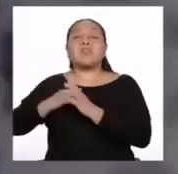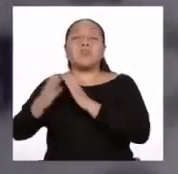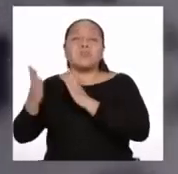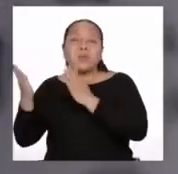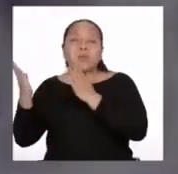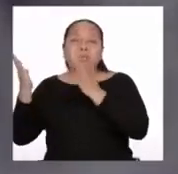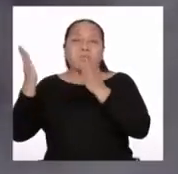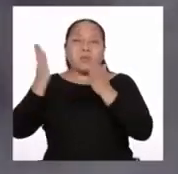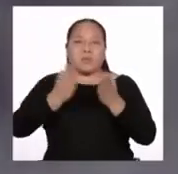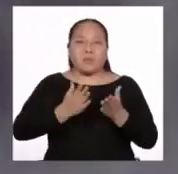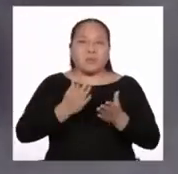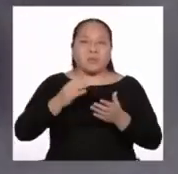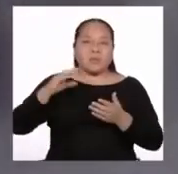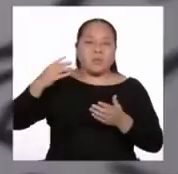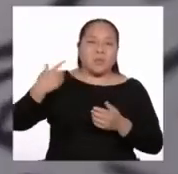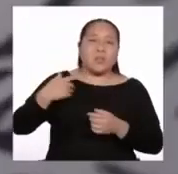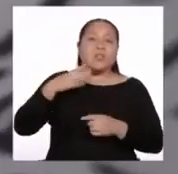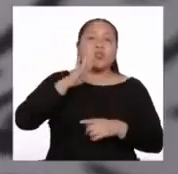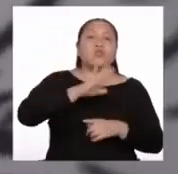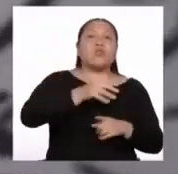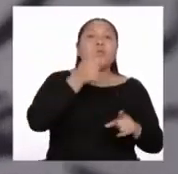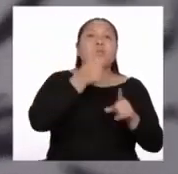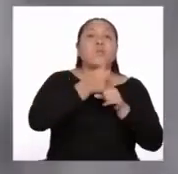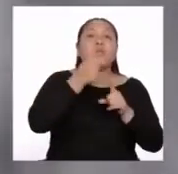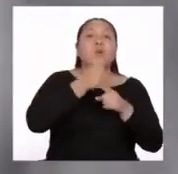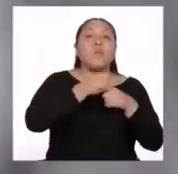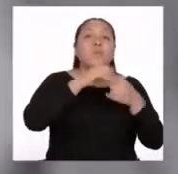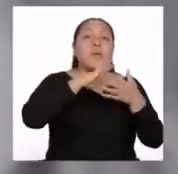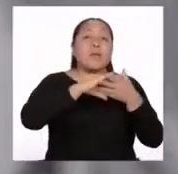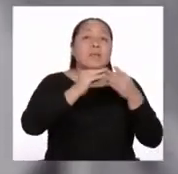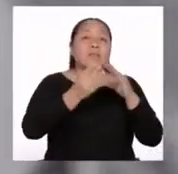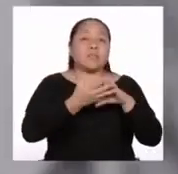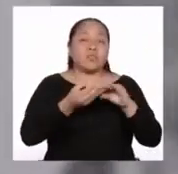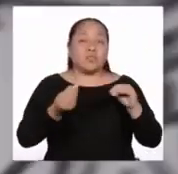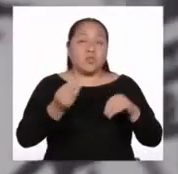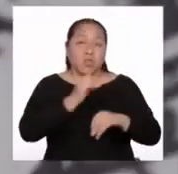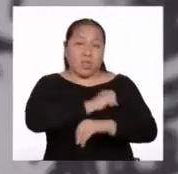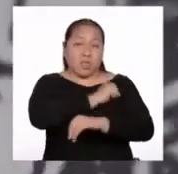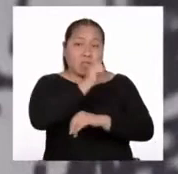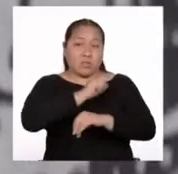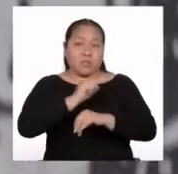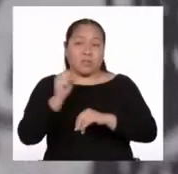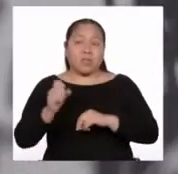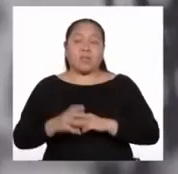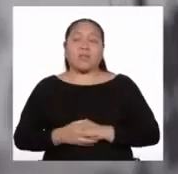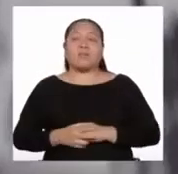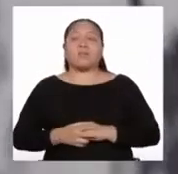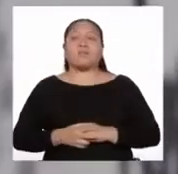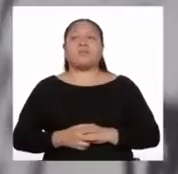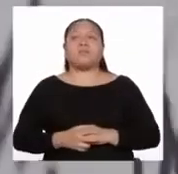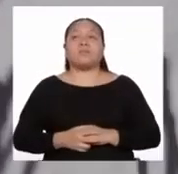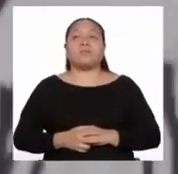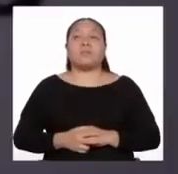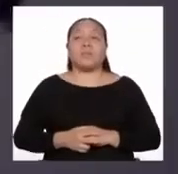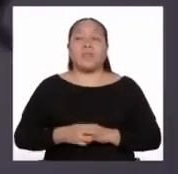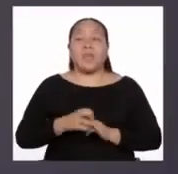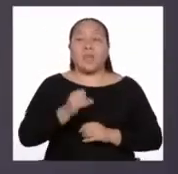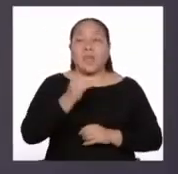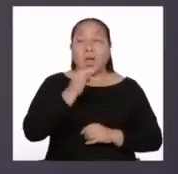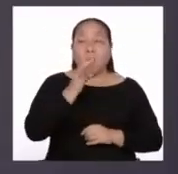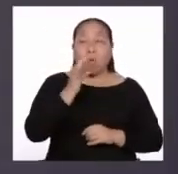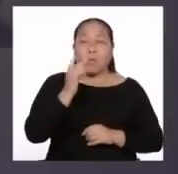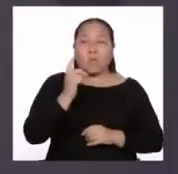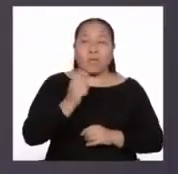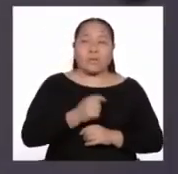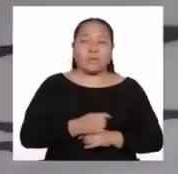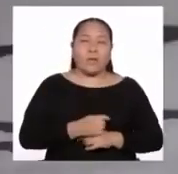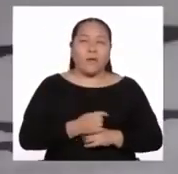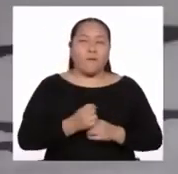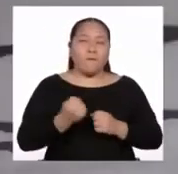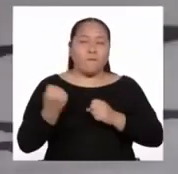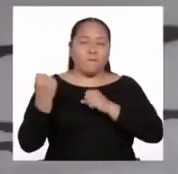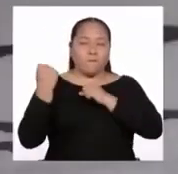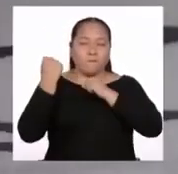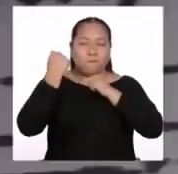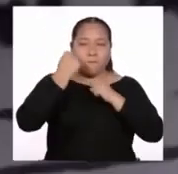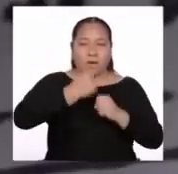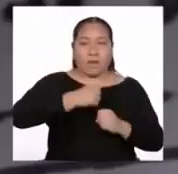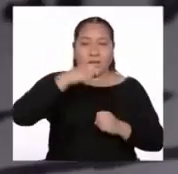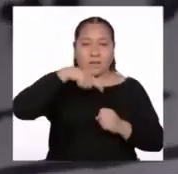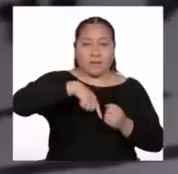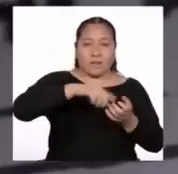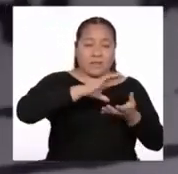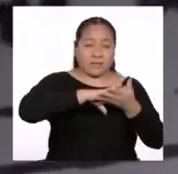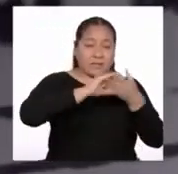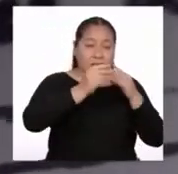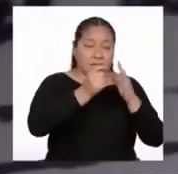la propia historia indígena. Hay unas líneas de fuerza de la obra